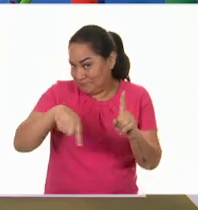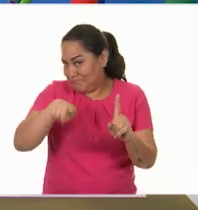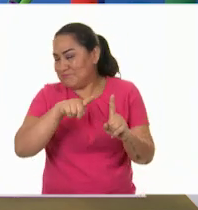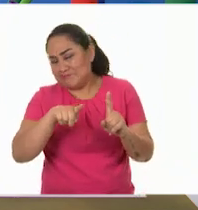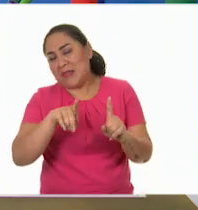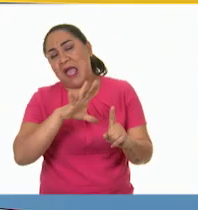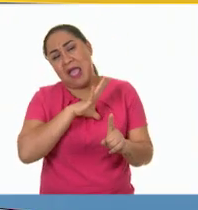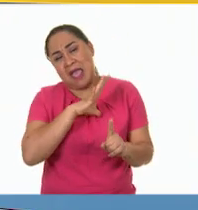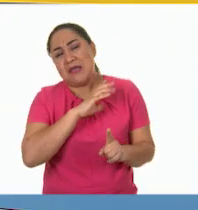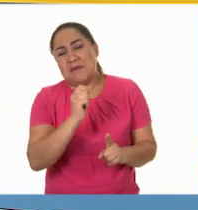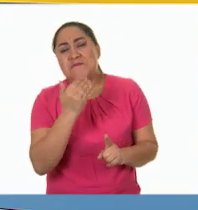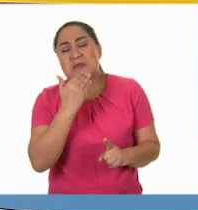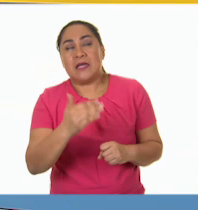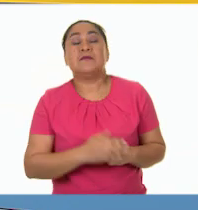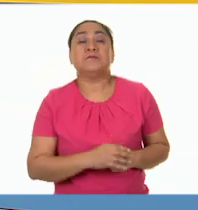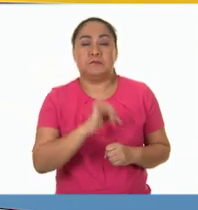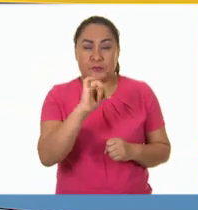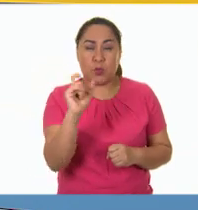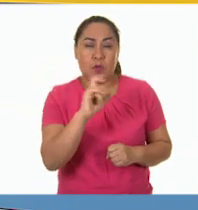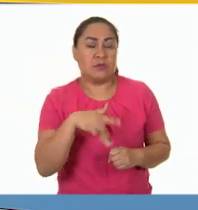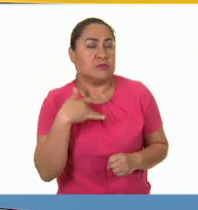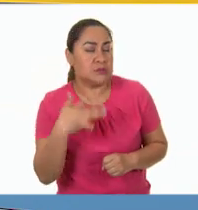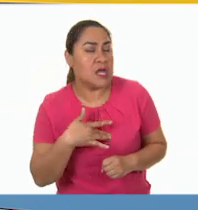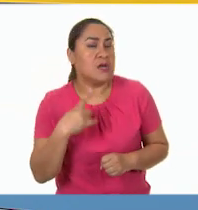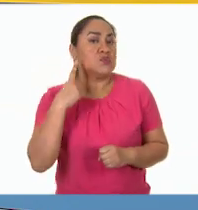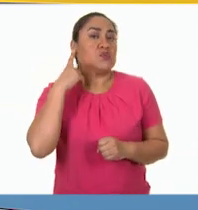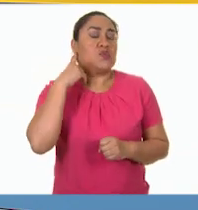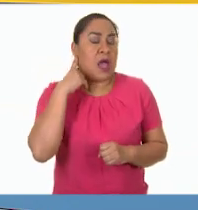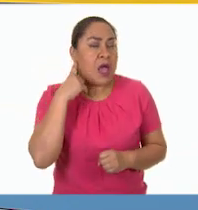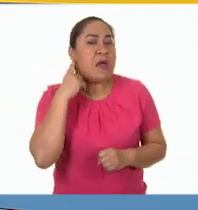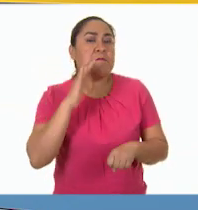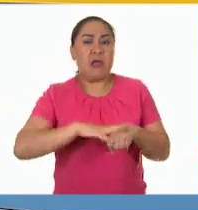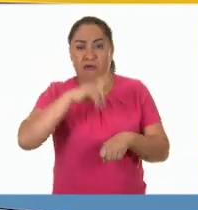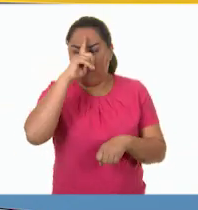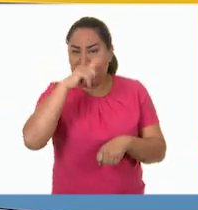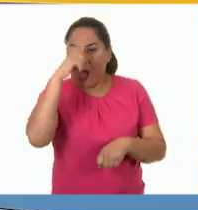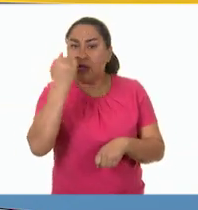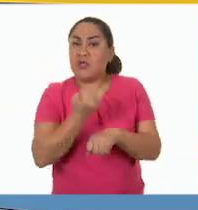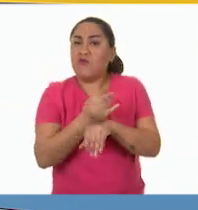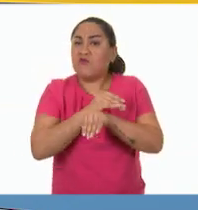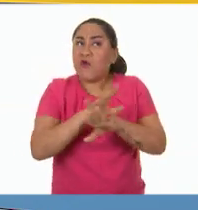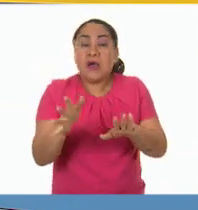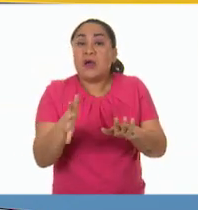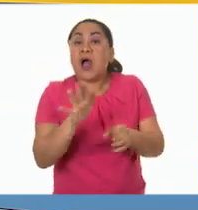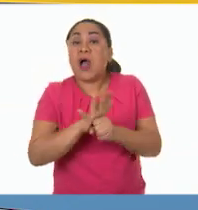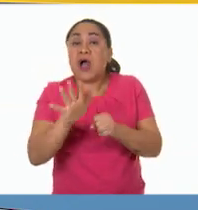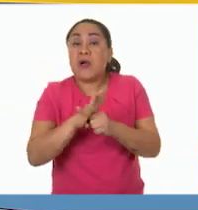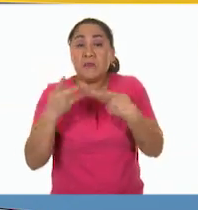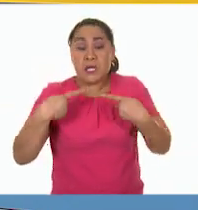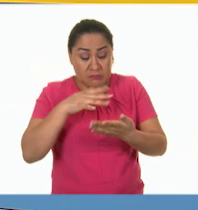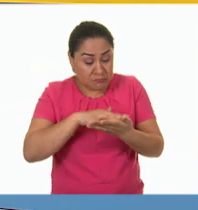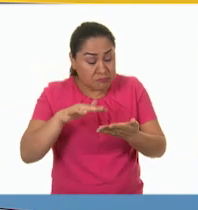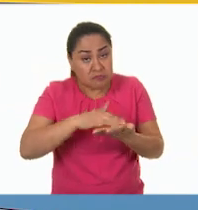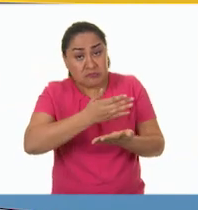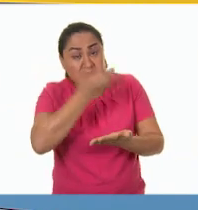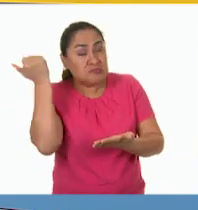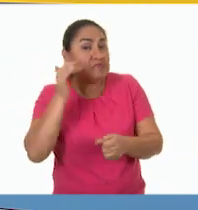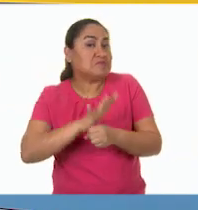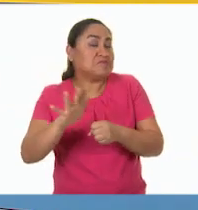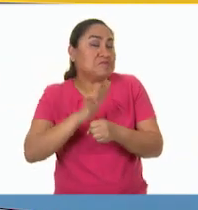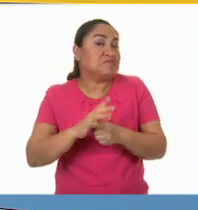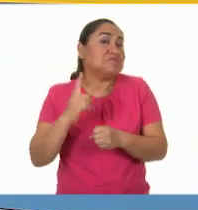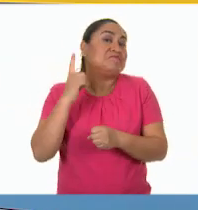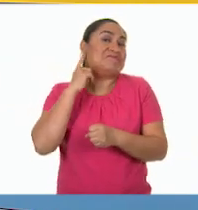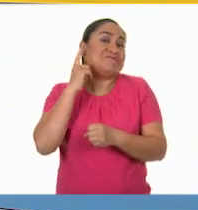Claro. Al ser un medio sonoro, facilitaba el acceso a la información para las personas que no sabían leer. Y tomando en cuenta el bajo